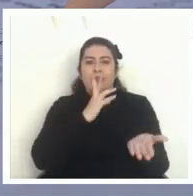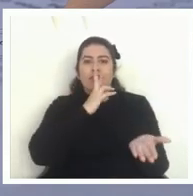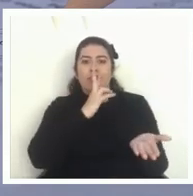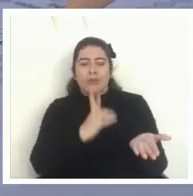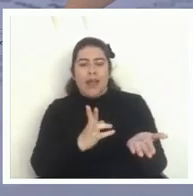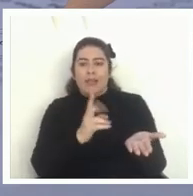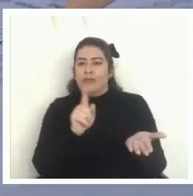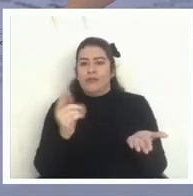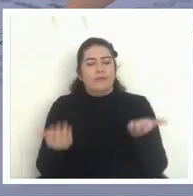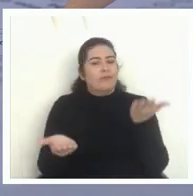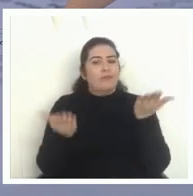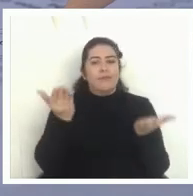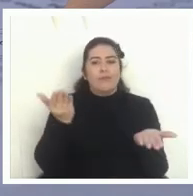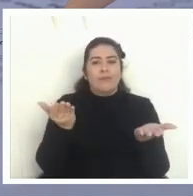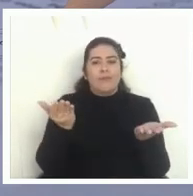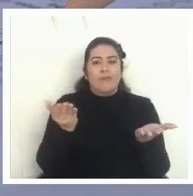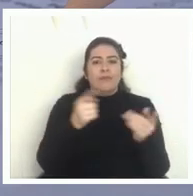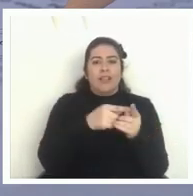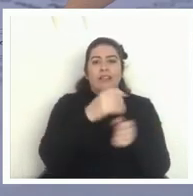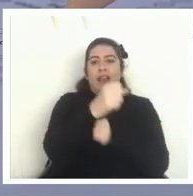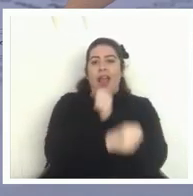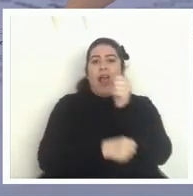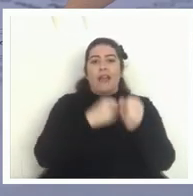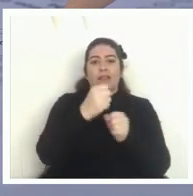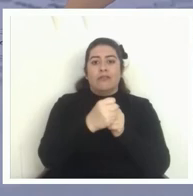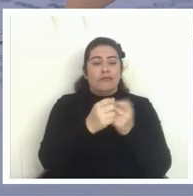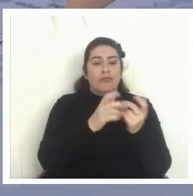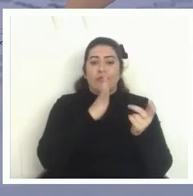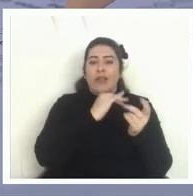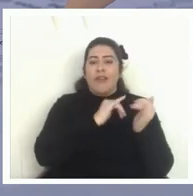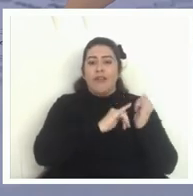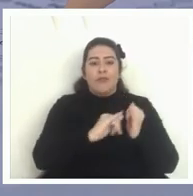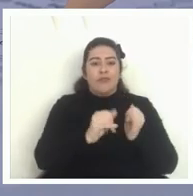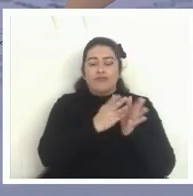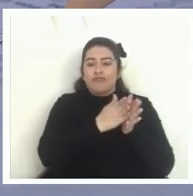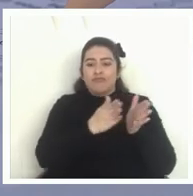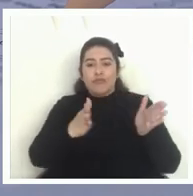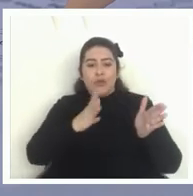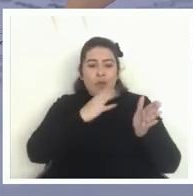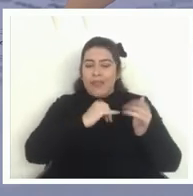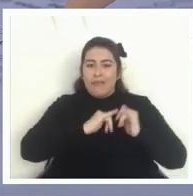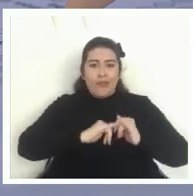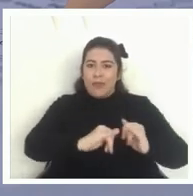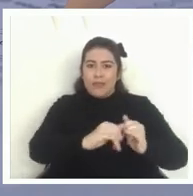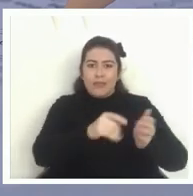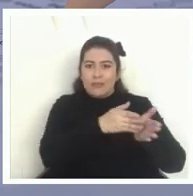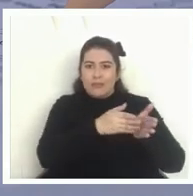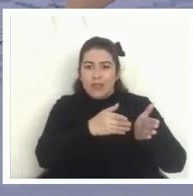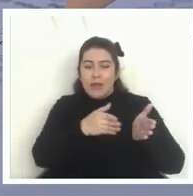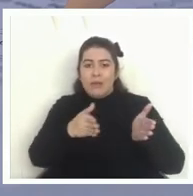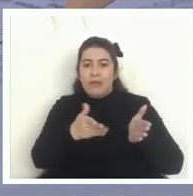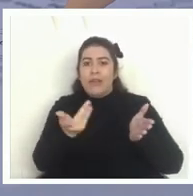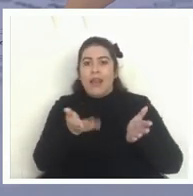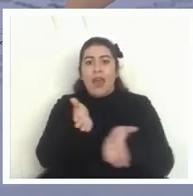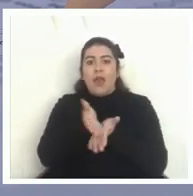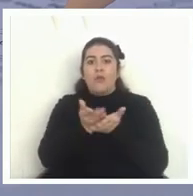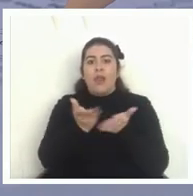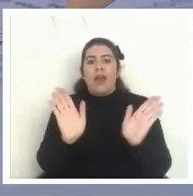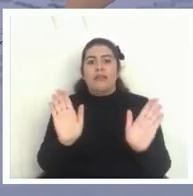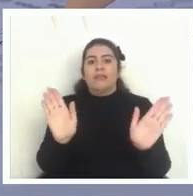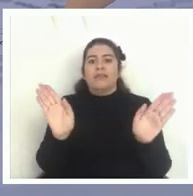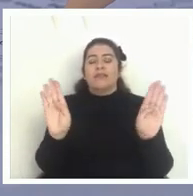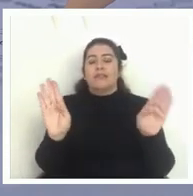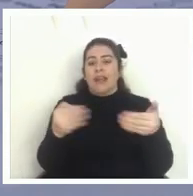entre años nos hemos quedado sin información de esa naturaleza debido a que dado que las escuelas han estado cerradas no hemos podido